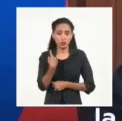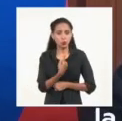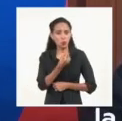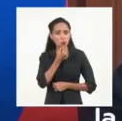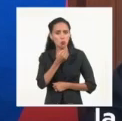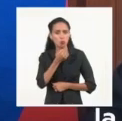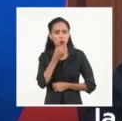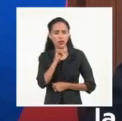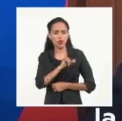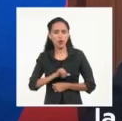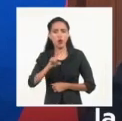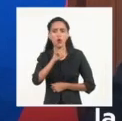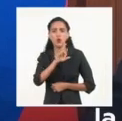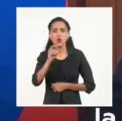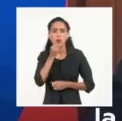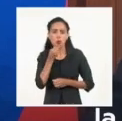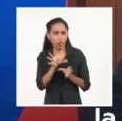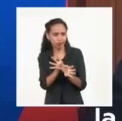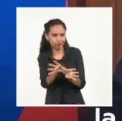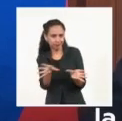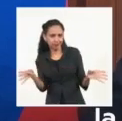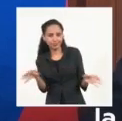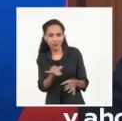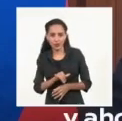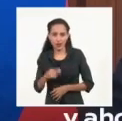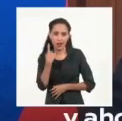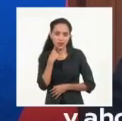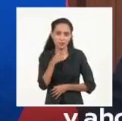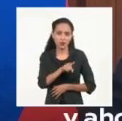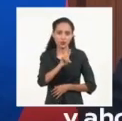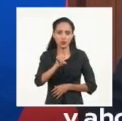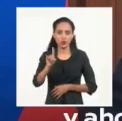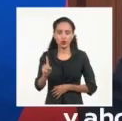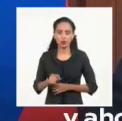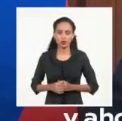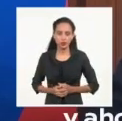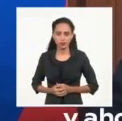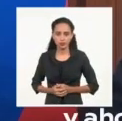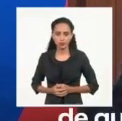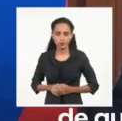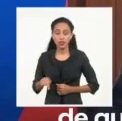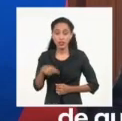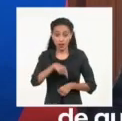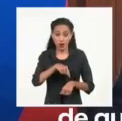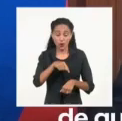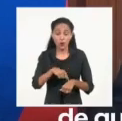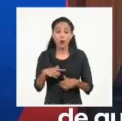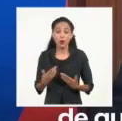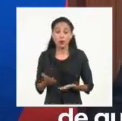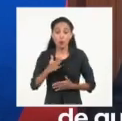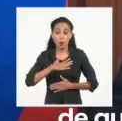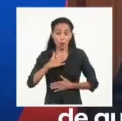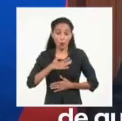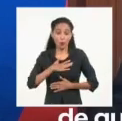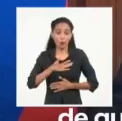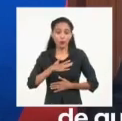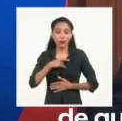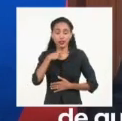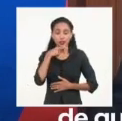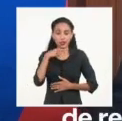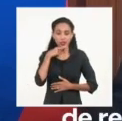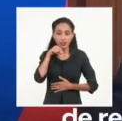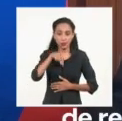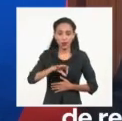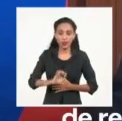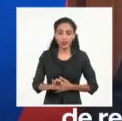dividir la Unión Soviética en 1991 y ahora ha llegado el momento de que la propia Rusia se rompa en